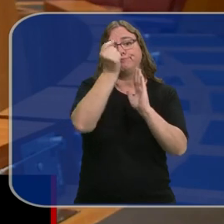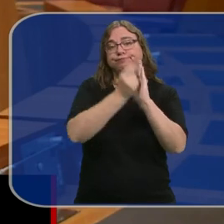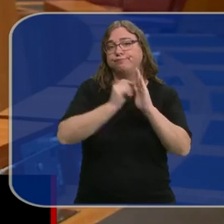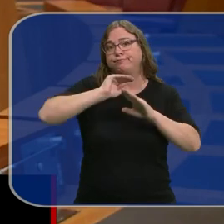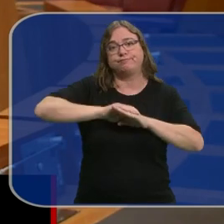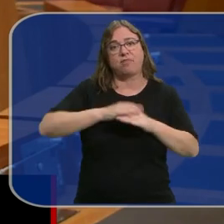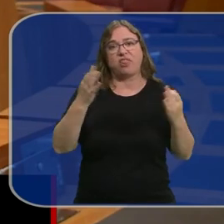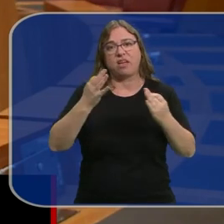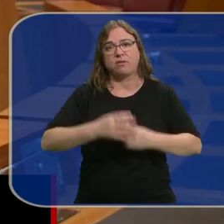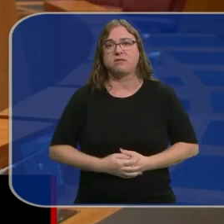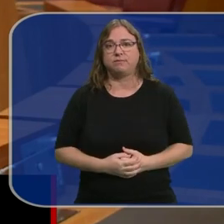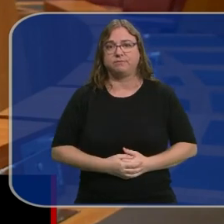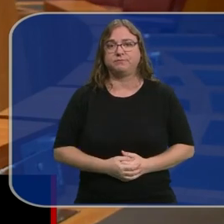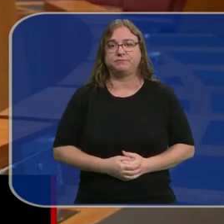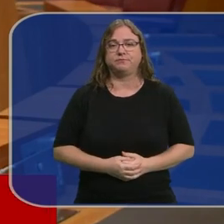administrativos.